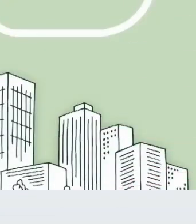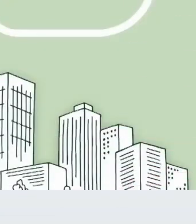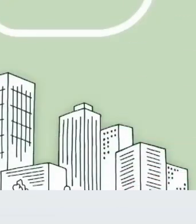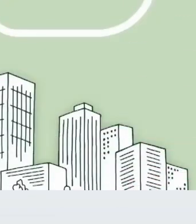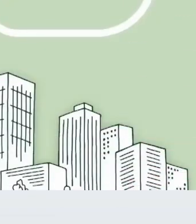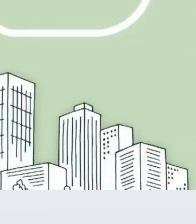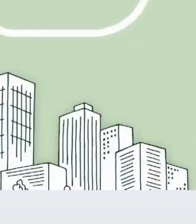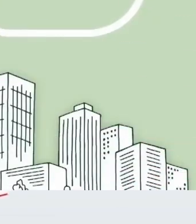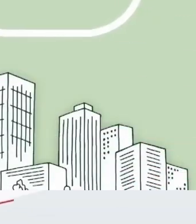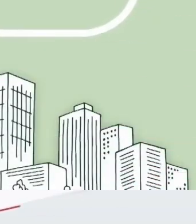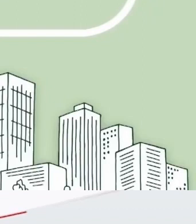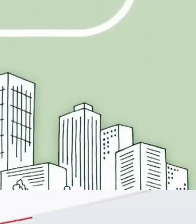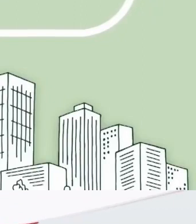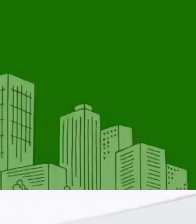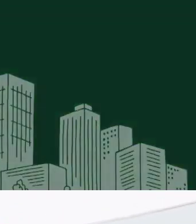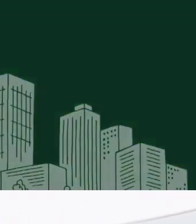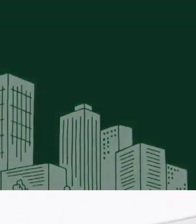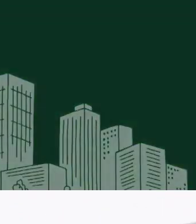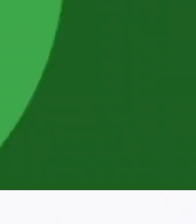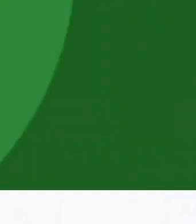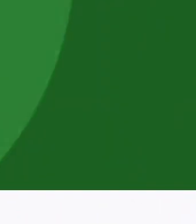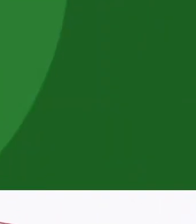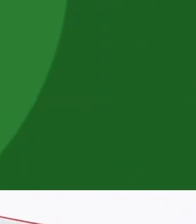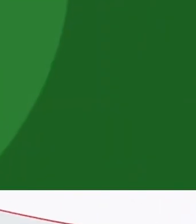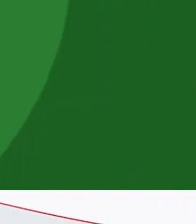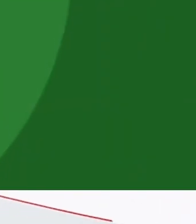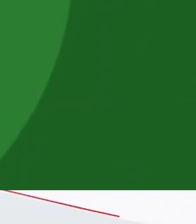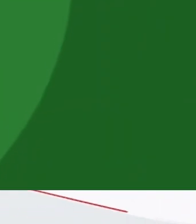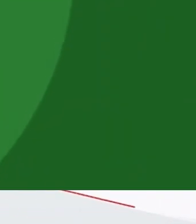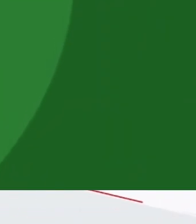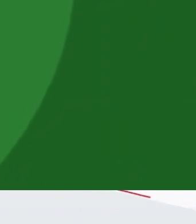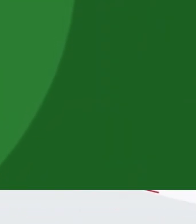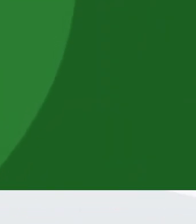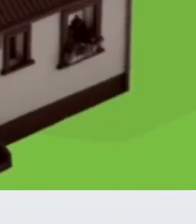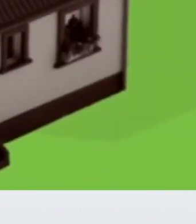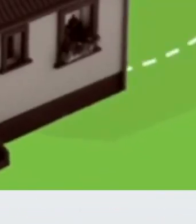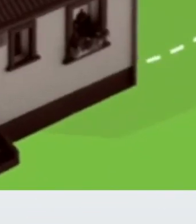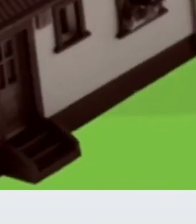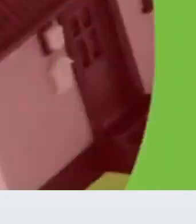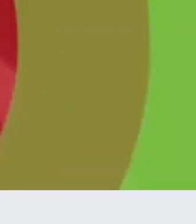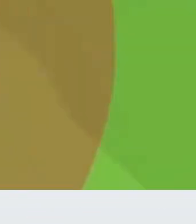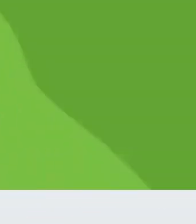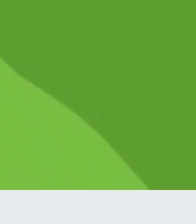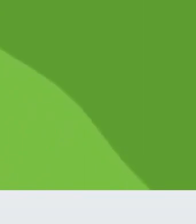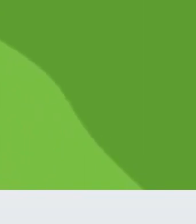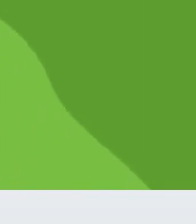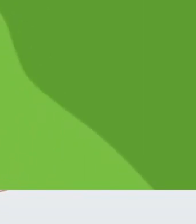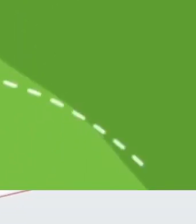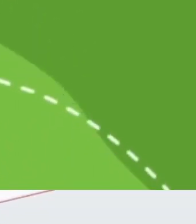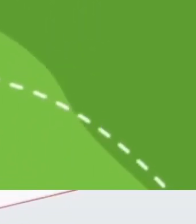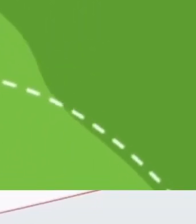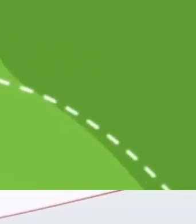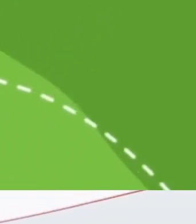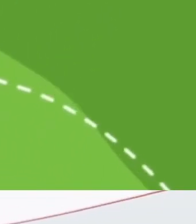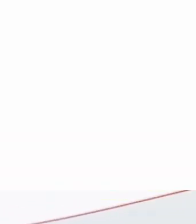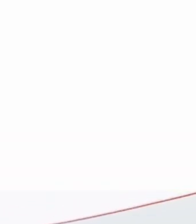Si estás buscando un banco que crea en ti, conecte contigo, entienda de dónde vienes y te